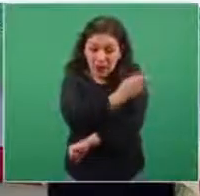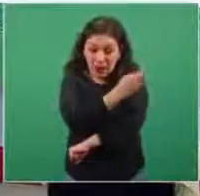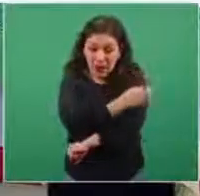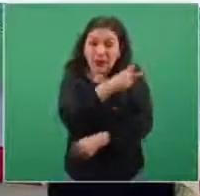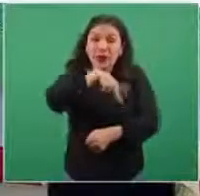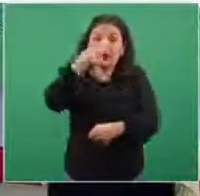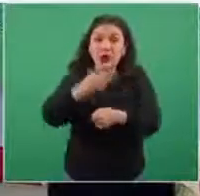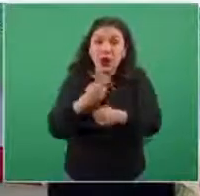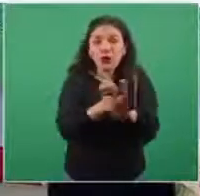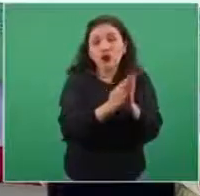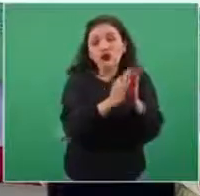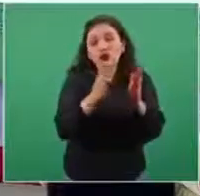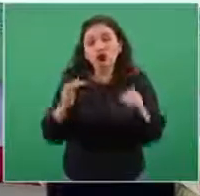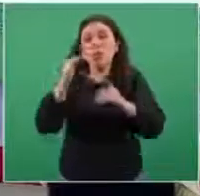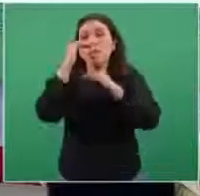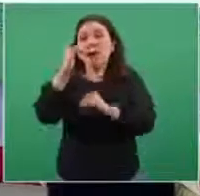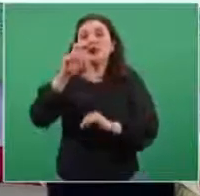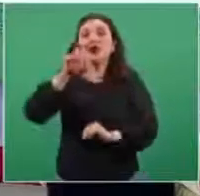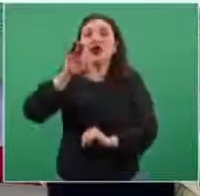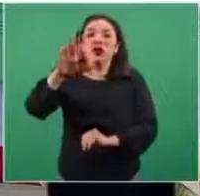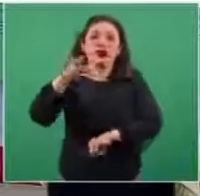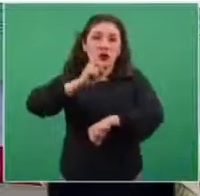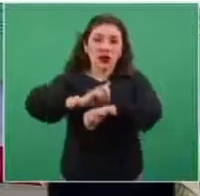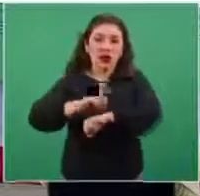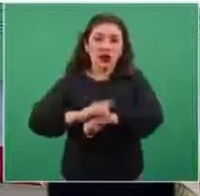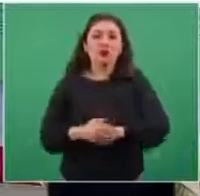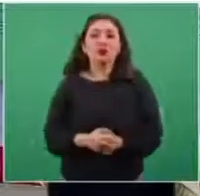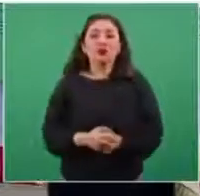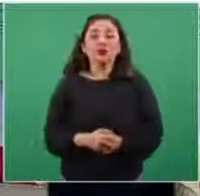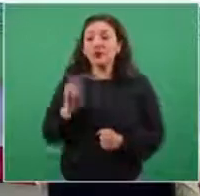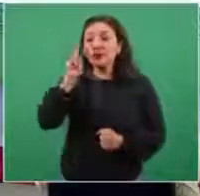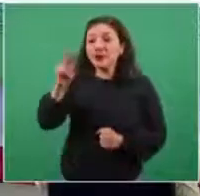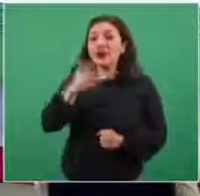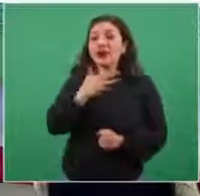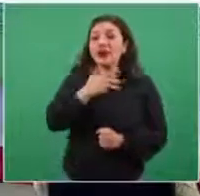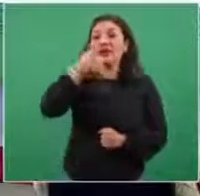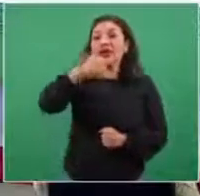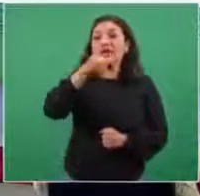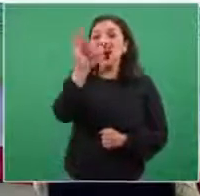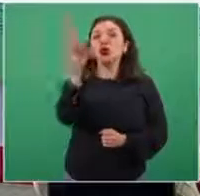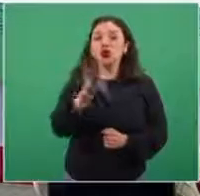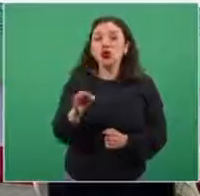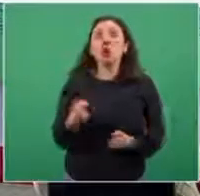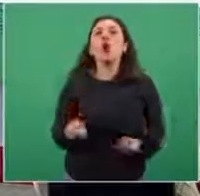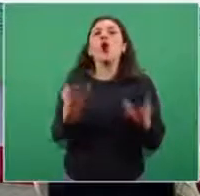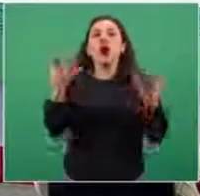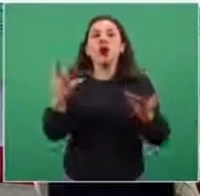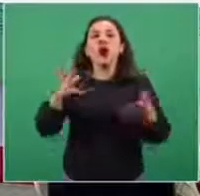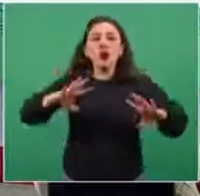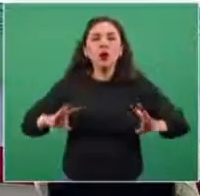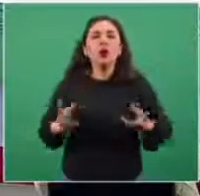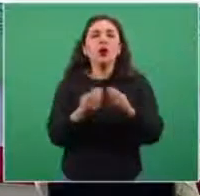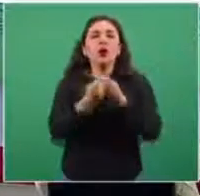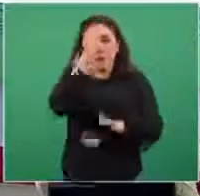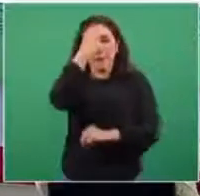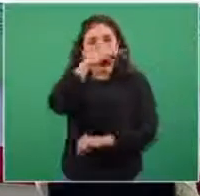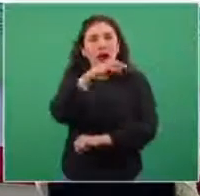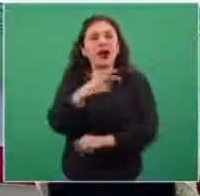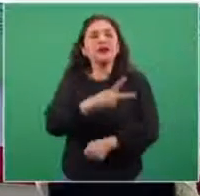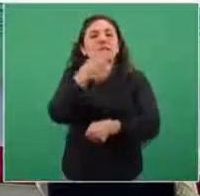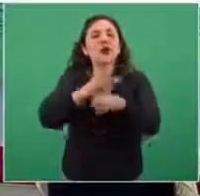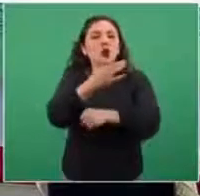usaremos como límite el día 35. 6 por ciento es el número o el porcentaje de esquemas de